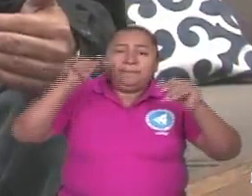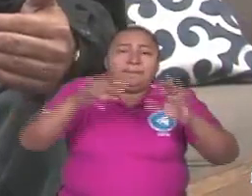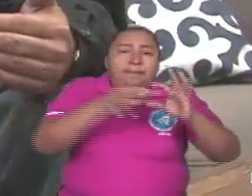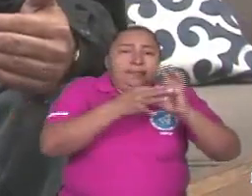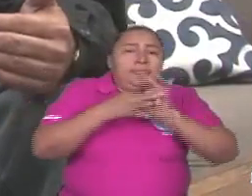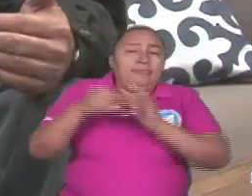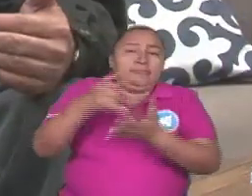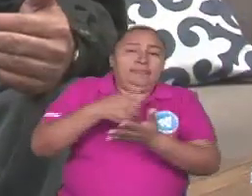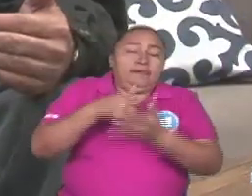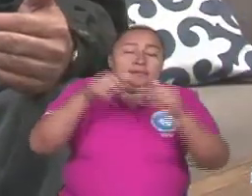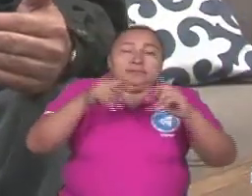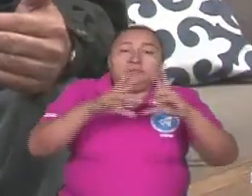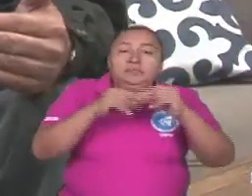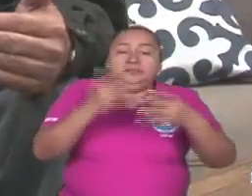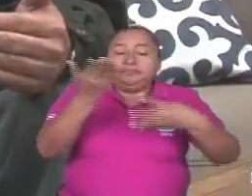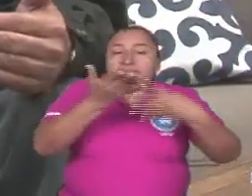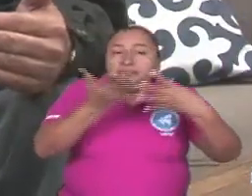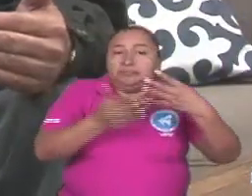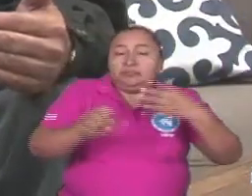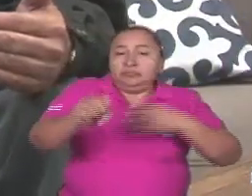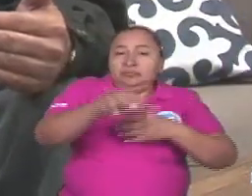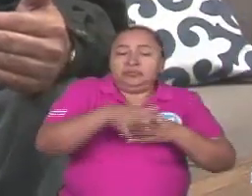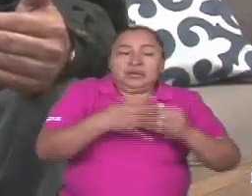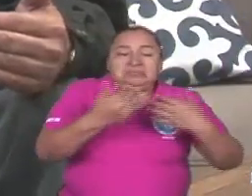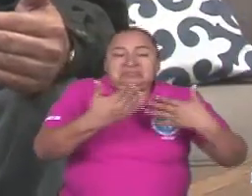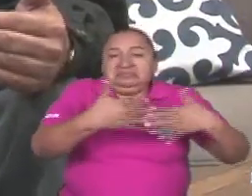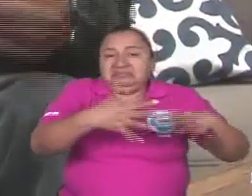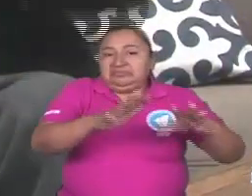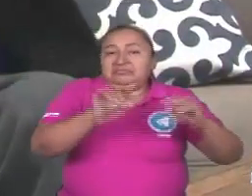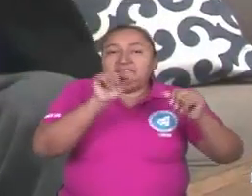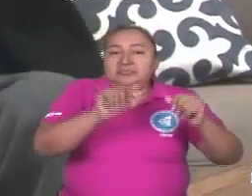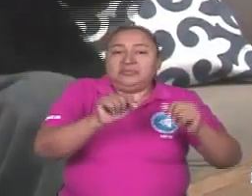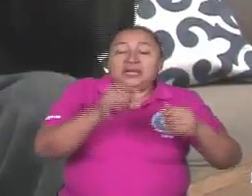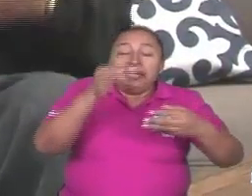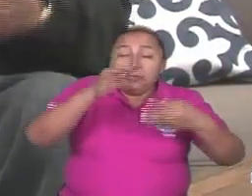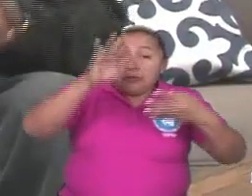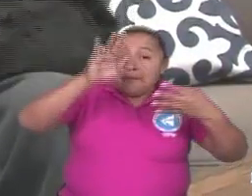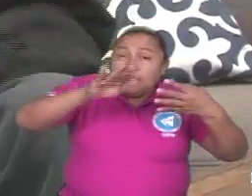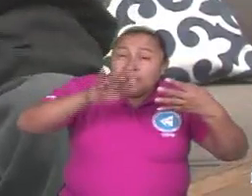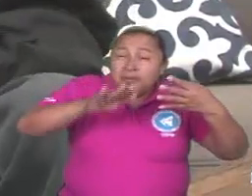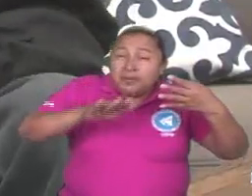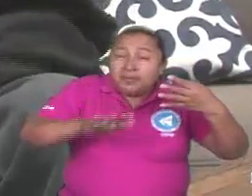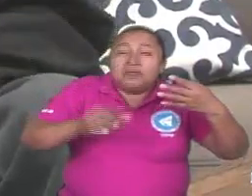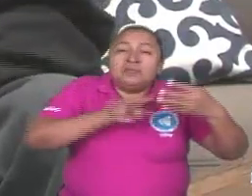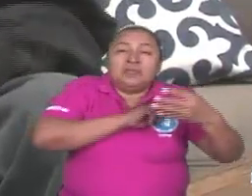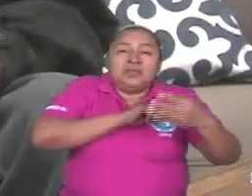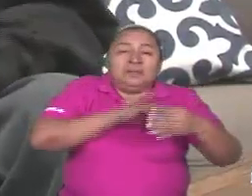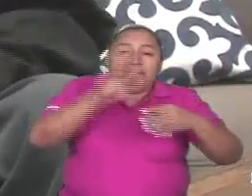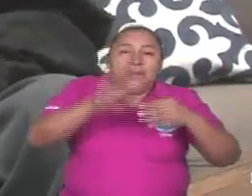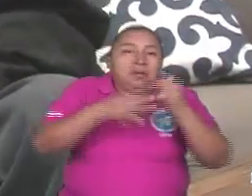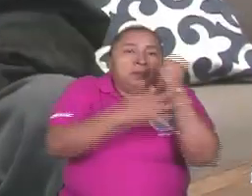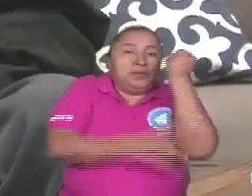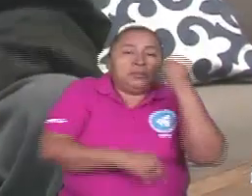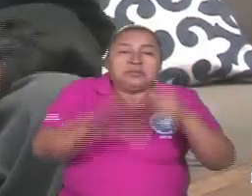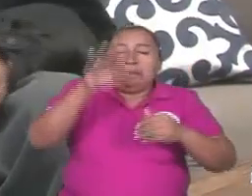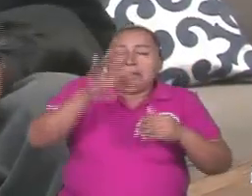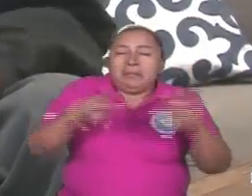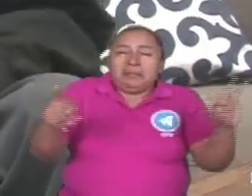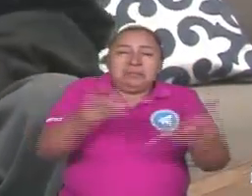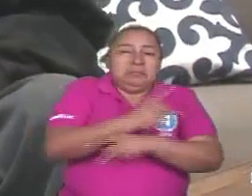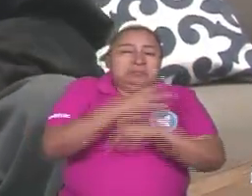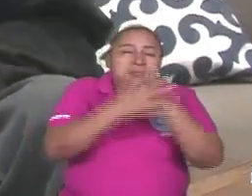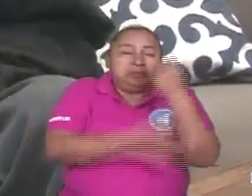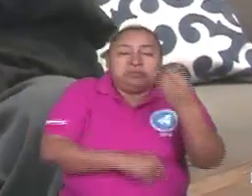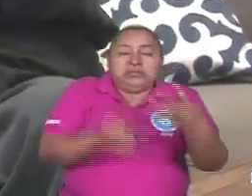vulnerabilidad de este país, de los indicadores sociales de abandono. ¿Ves? Esa disminución, esa reducción, reducción de la pobreza, reducción de la extrema pobreza,